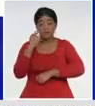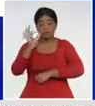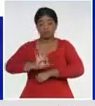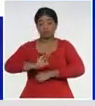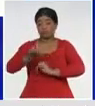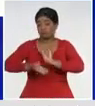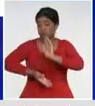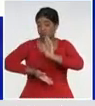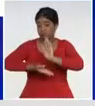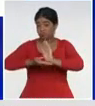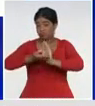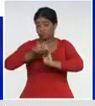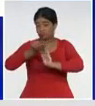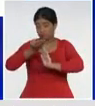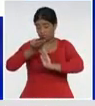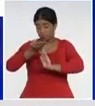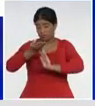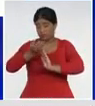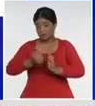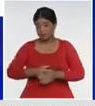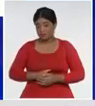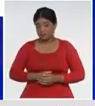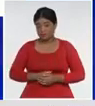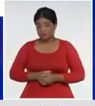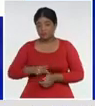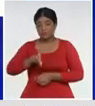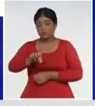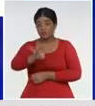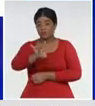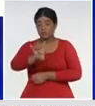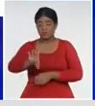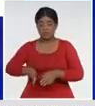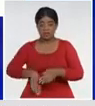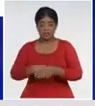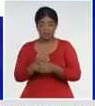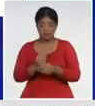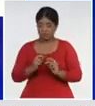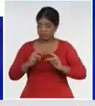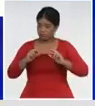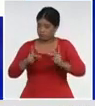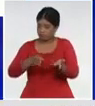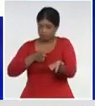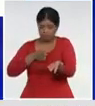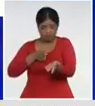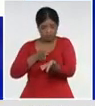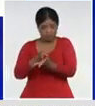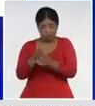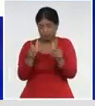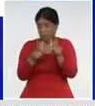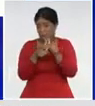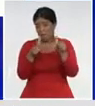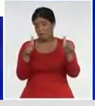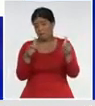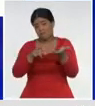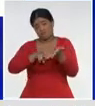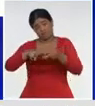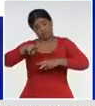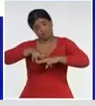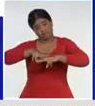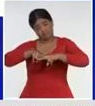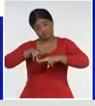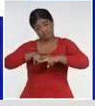de Cuba, en los últimos 15 días, se sigue manteniendo, el mayor número, de la provincia, de la Habana,